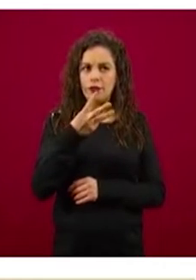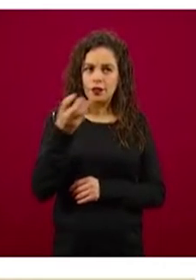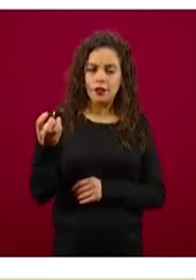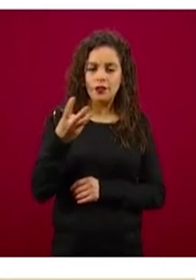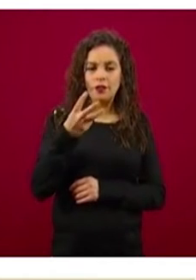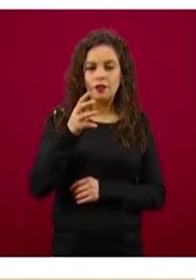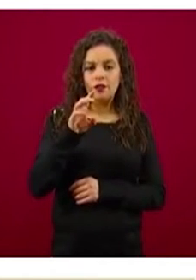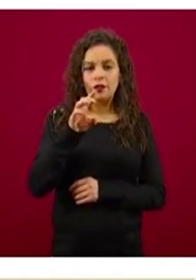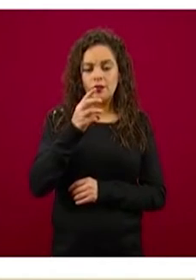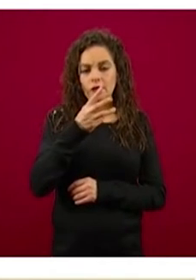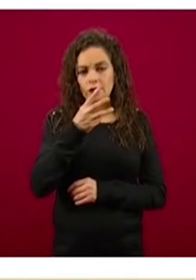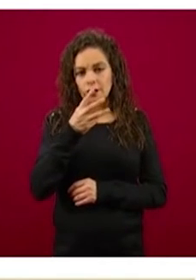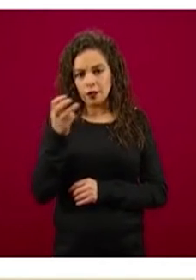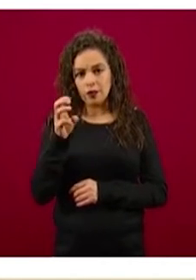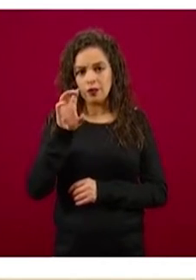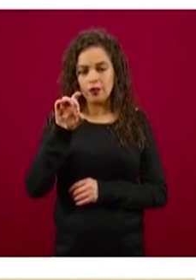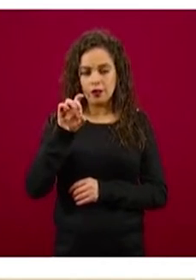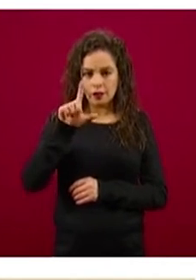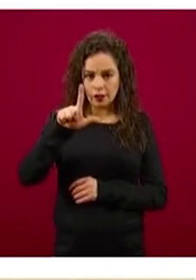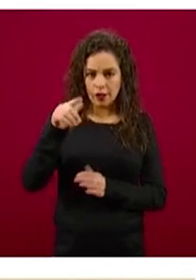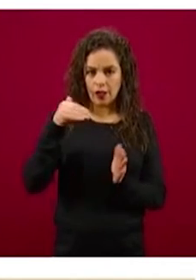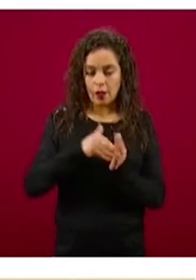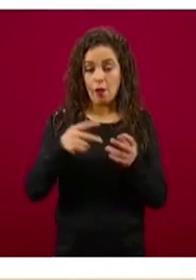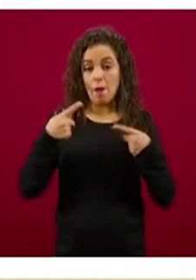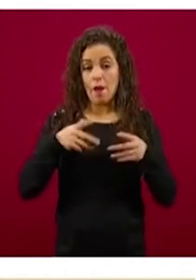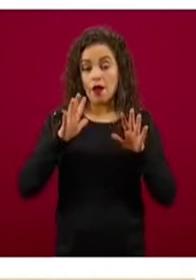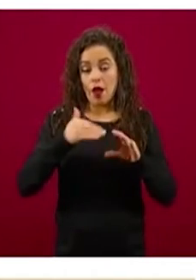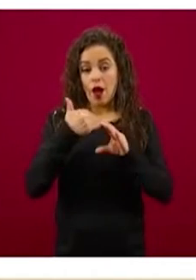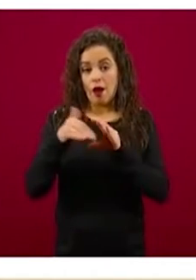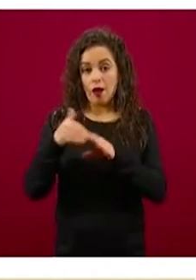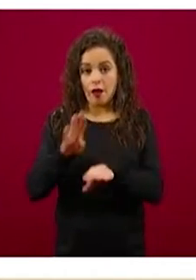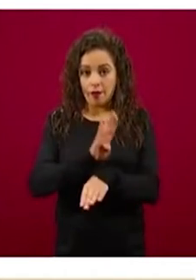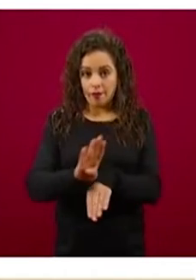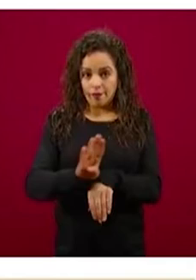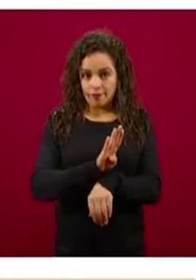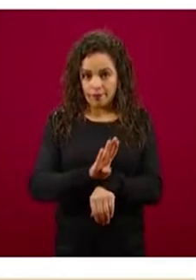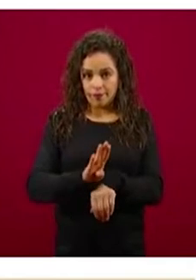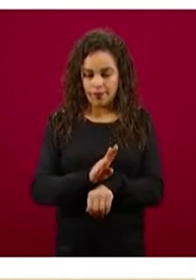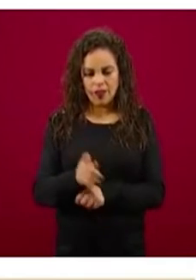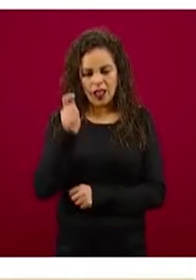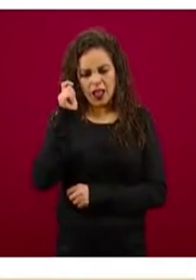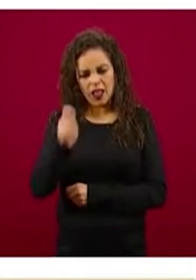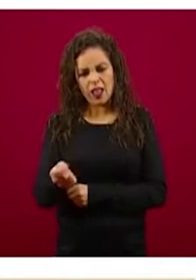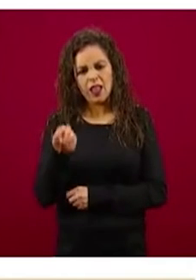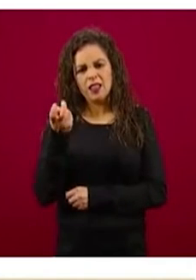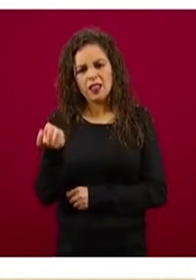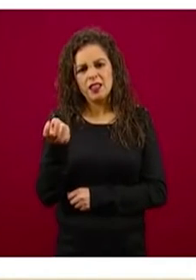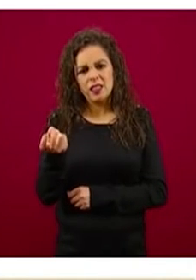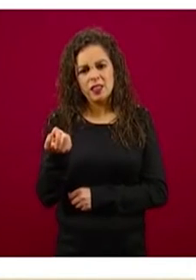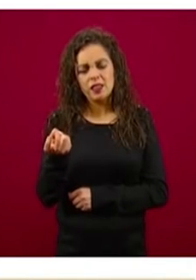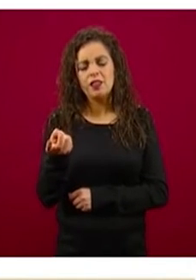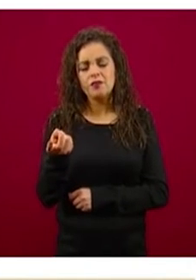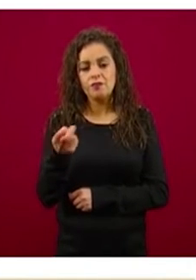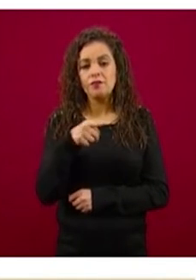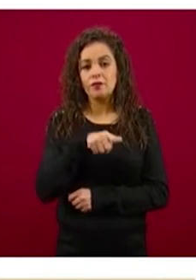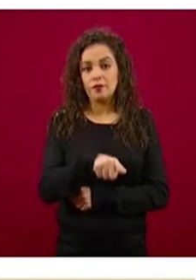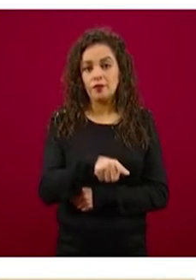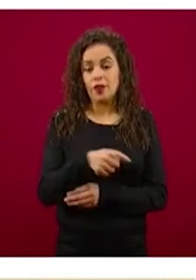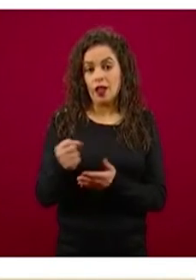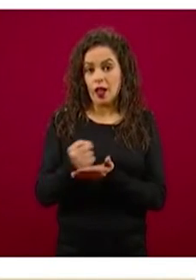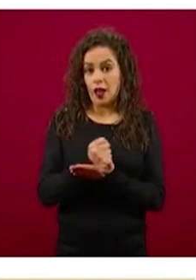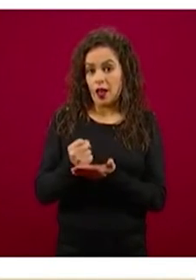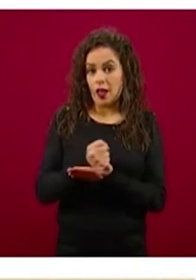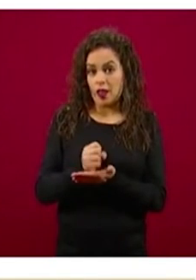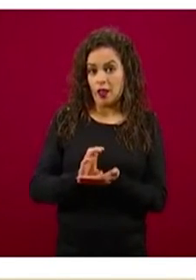mil beneficiarios. ¿De qué se trata de esto? Es un crédito de 25 mil pesos